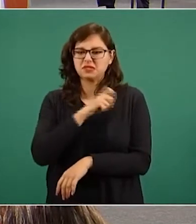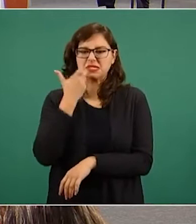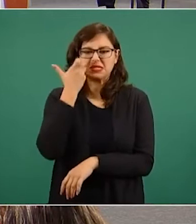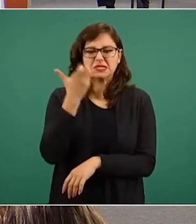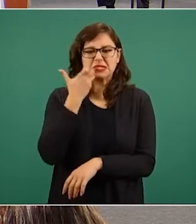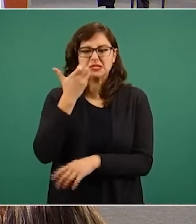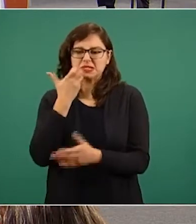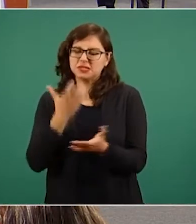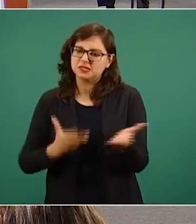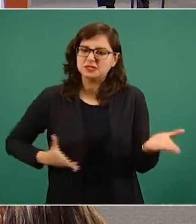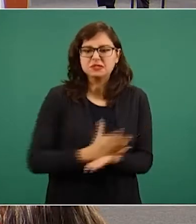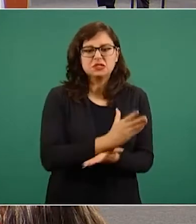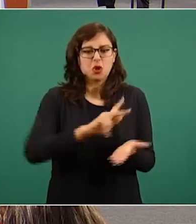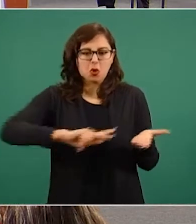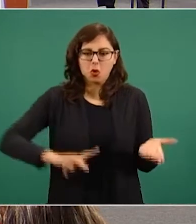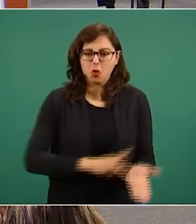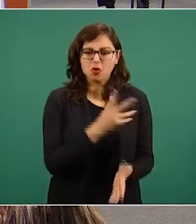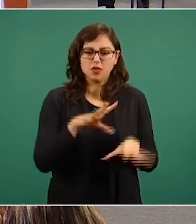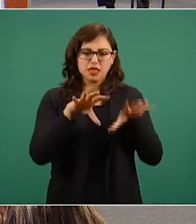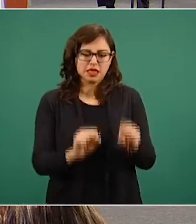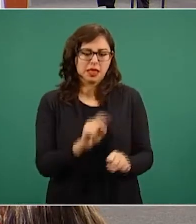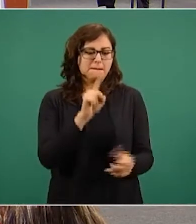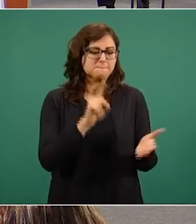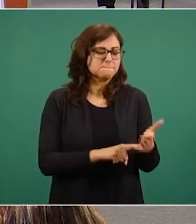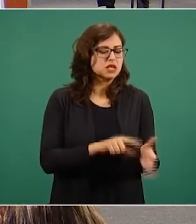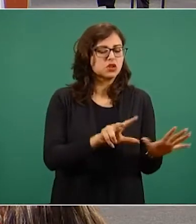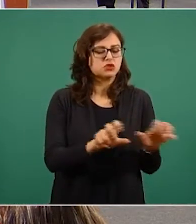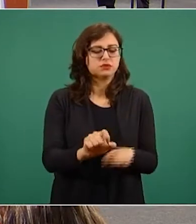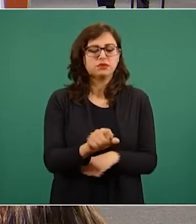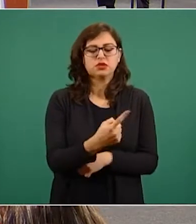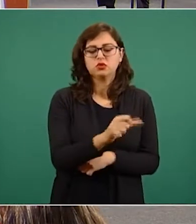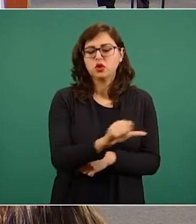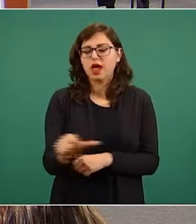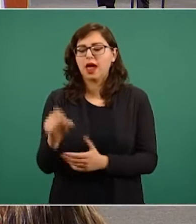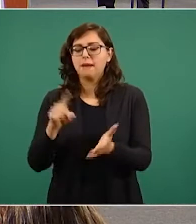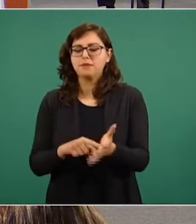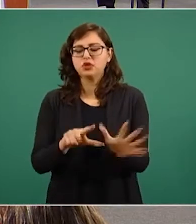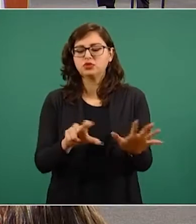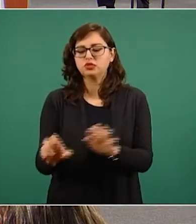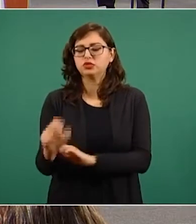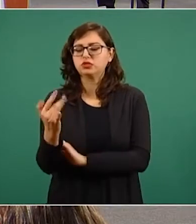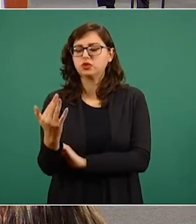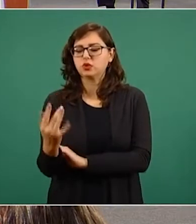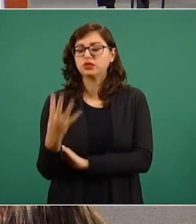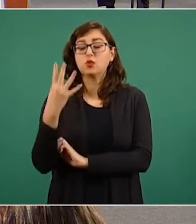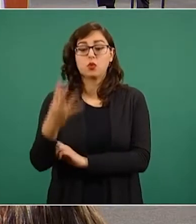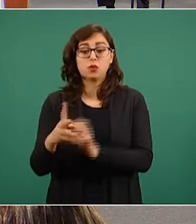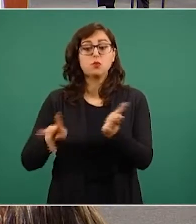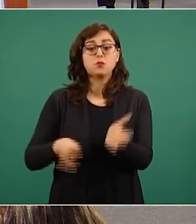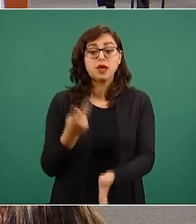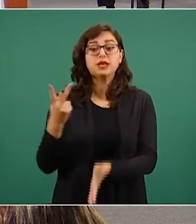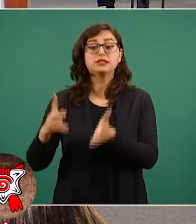una reconquista entre 1821 y 1854 envió varias